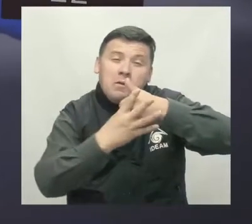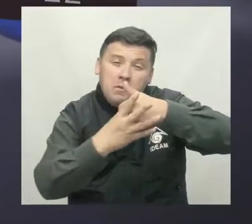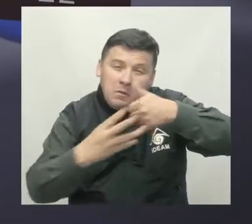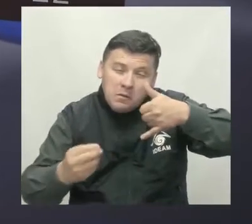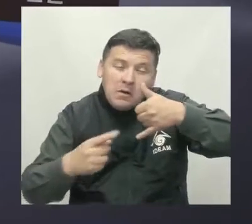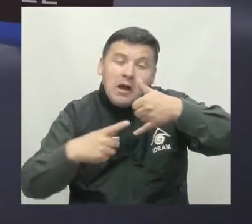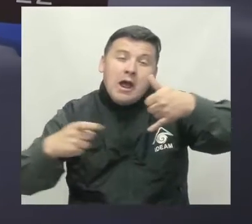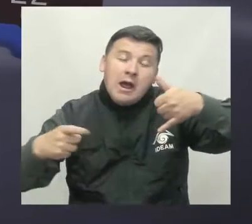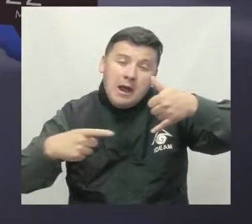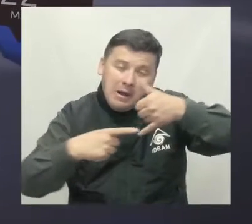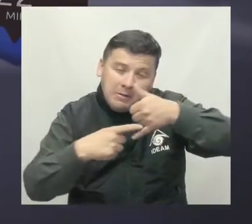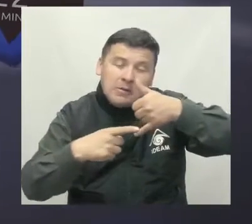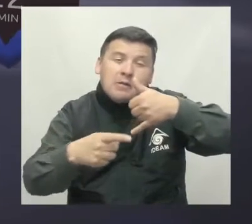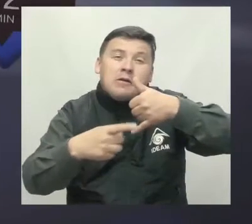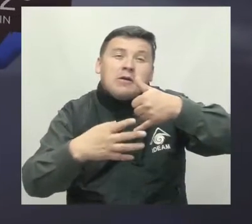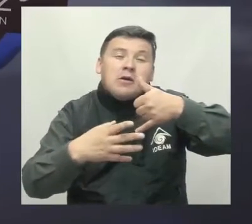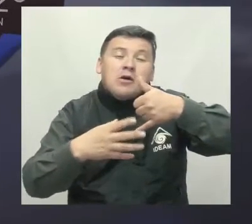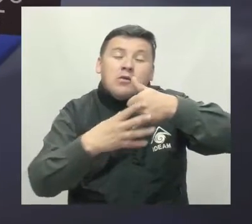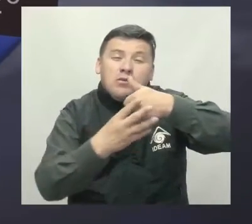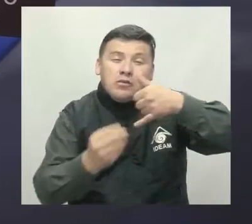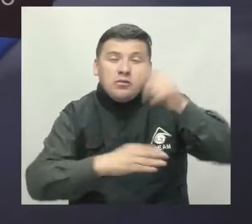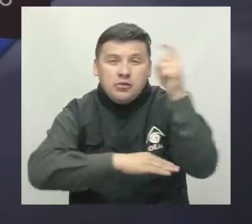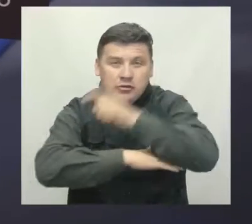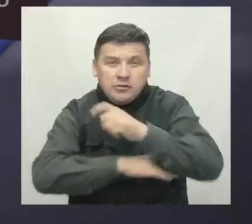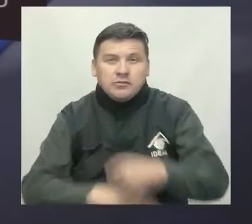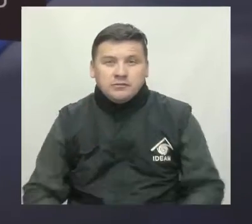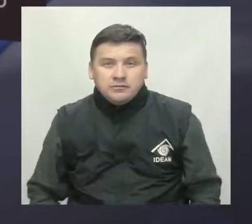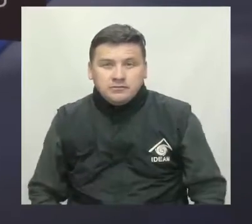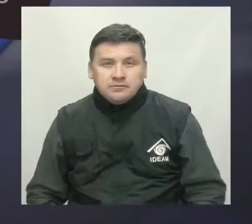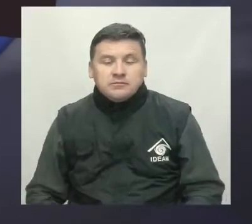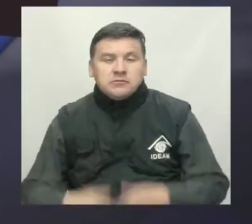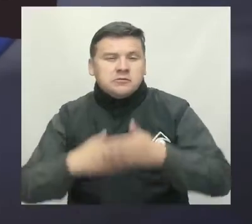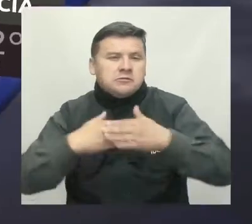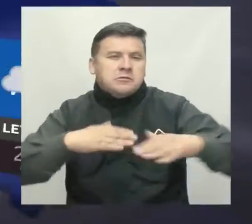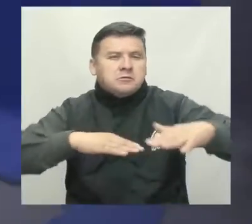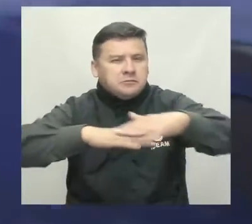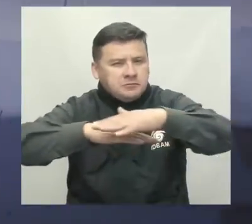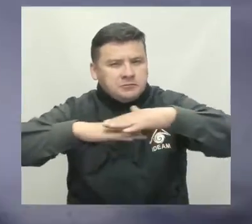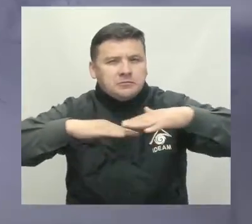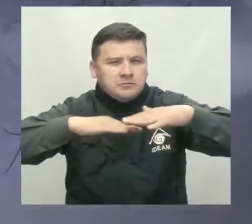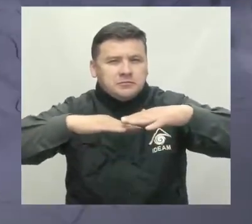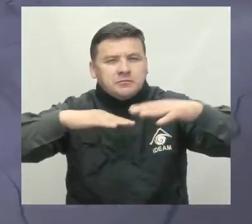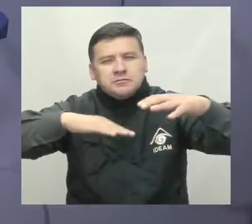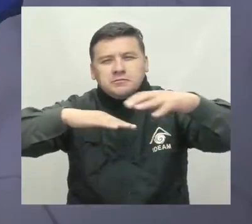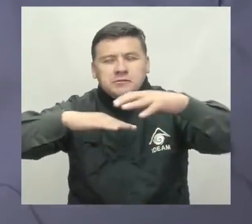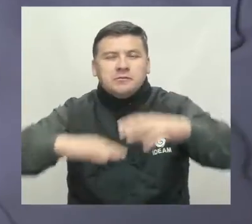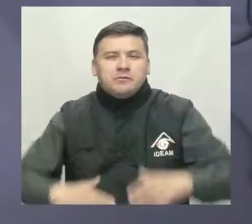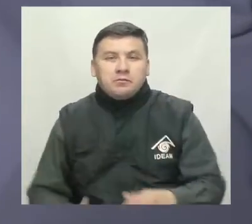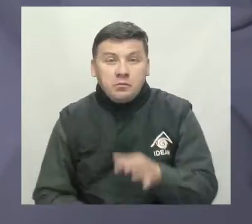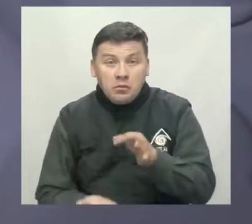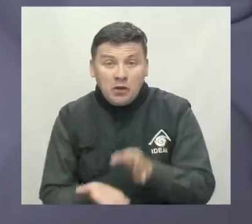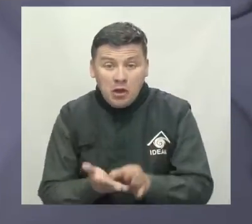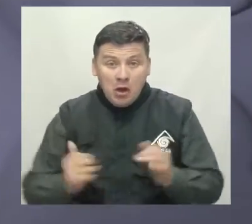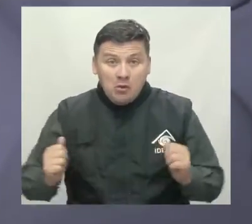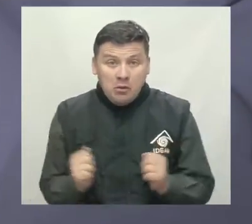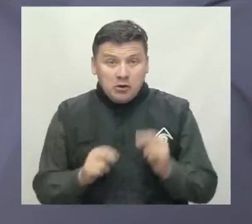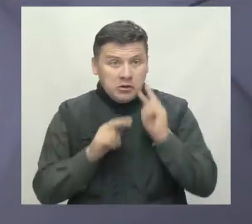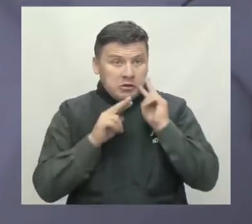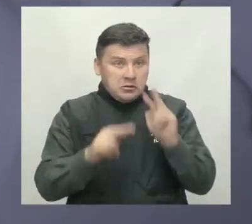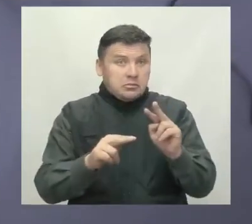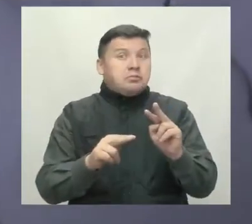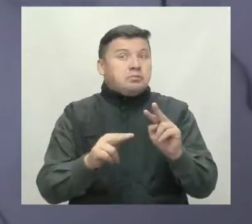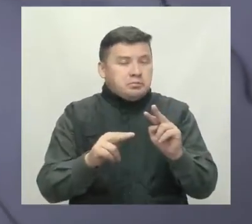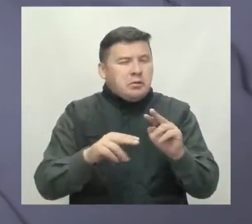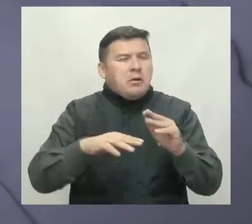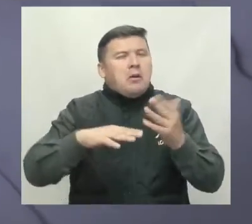Guaviare, Guainía, Amazonas y en el Piedemonte del Caquetá y el Putumayo. Para la capital pronosticamos